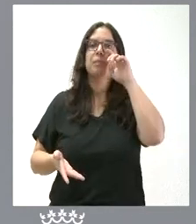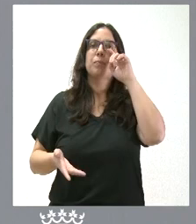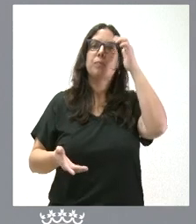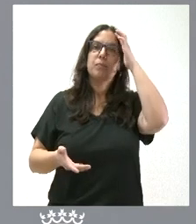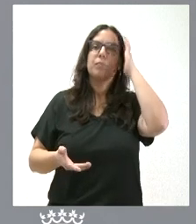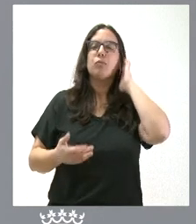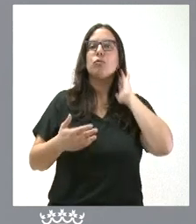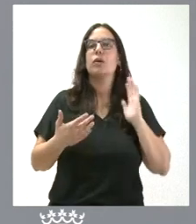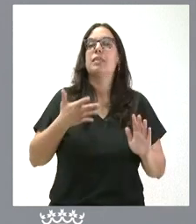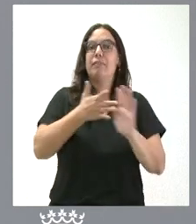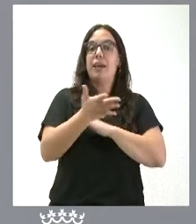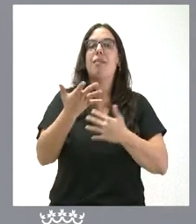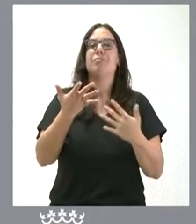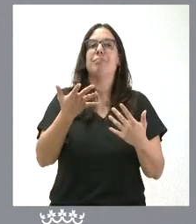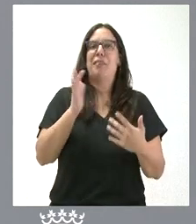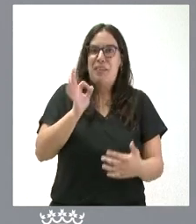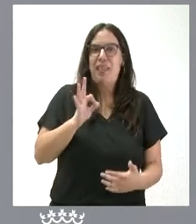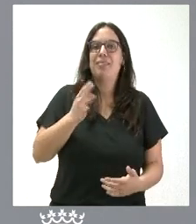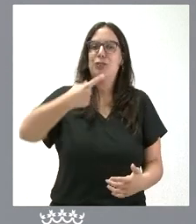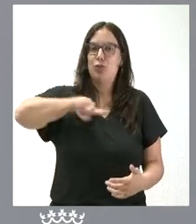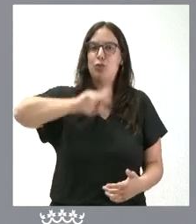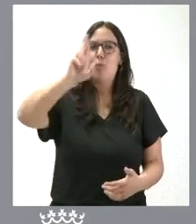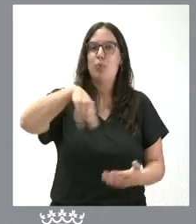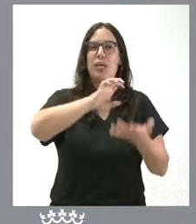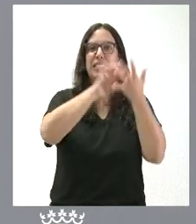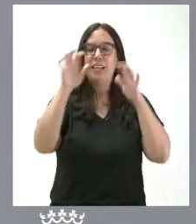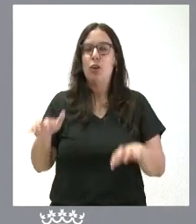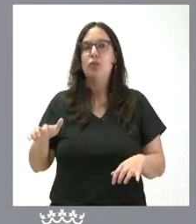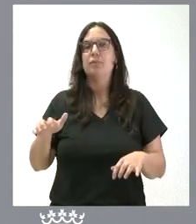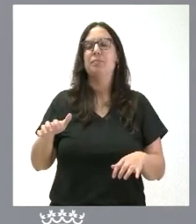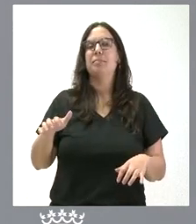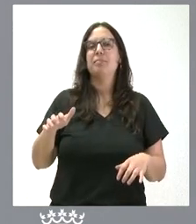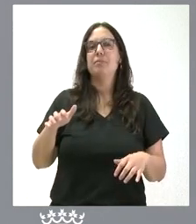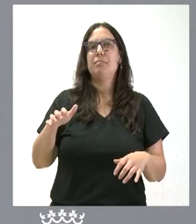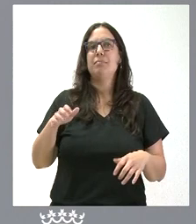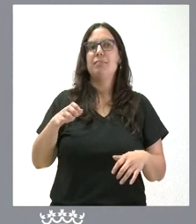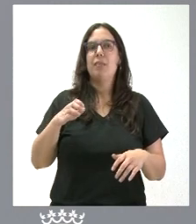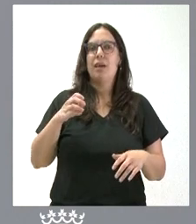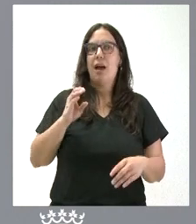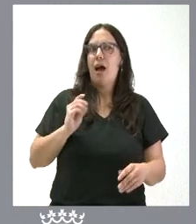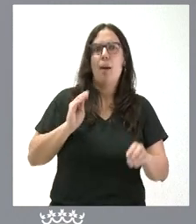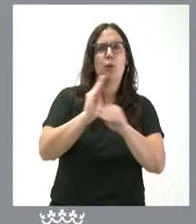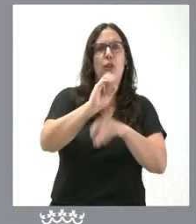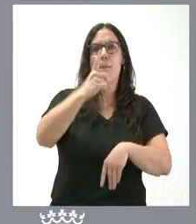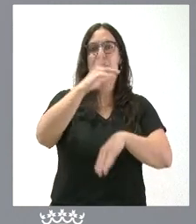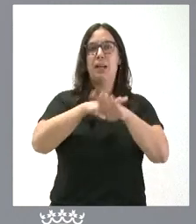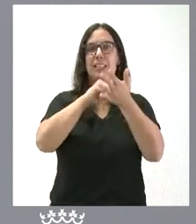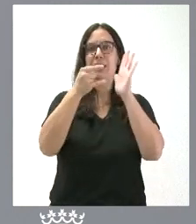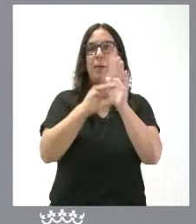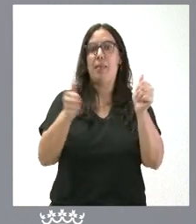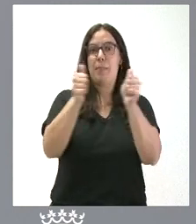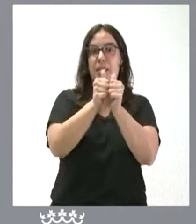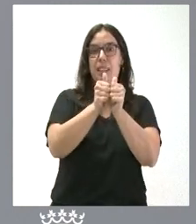aquello que decimos, que siendo Castilla y León entre las comunidades que más aportación hacen al sistema de dependencia, entre